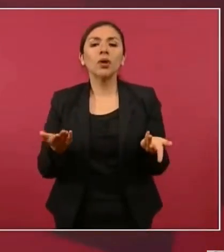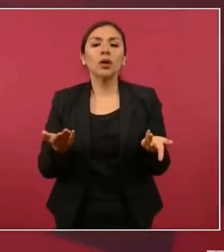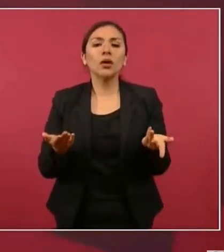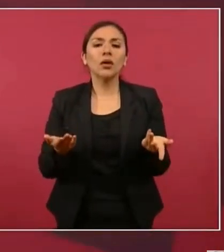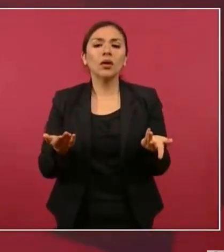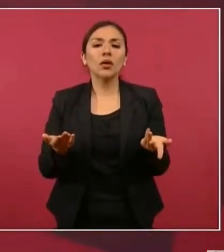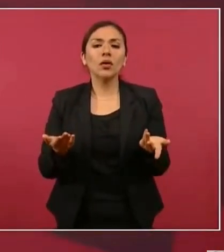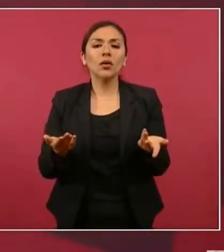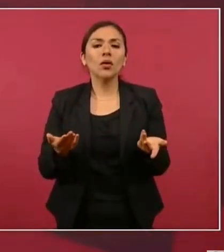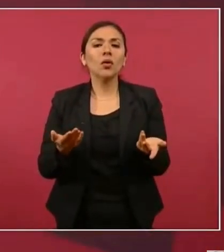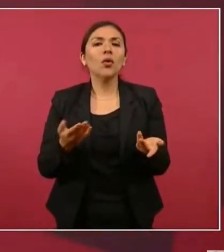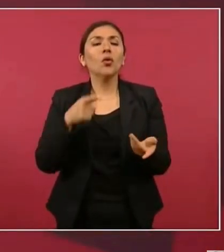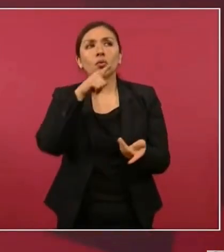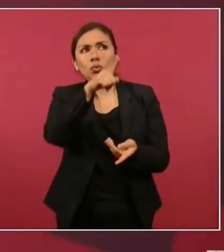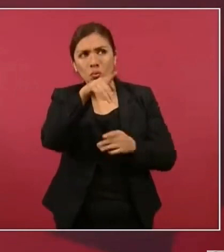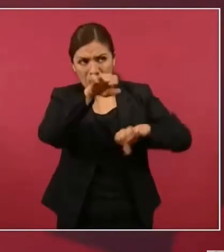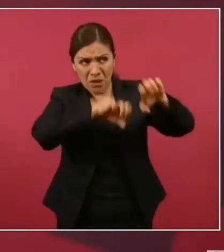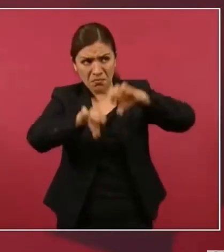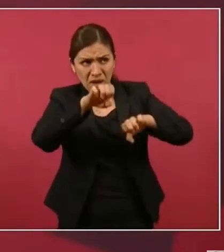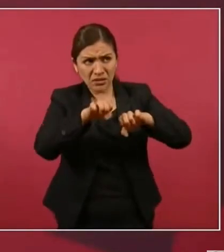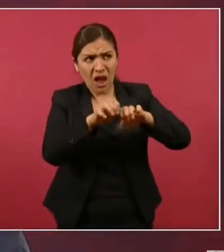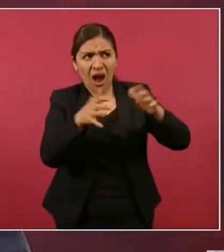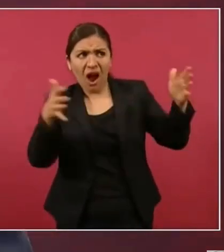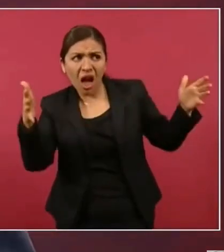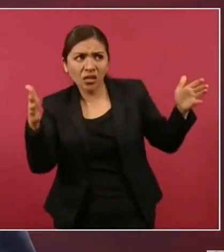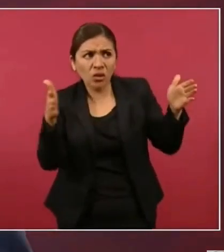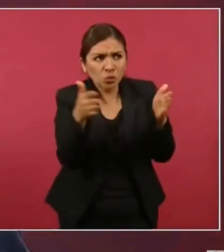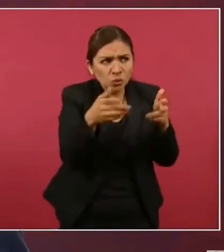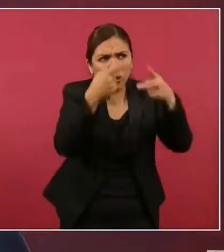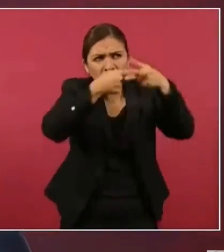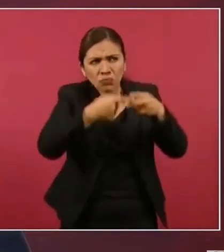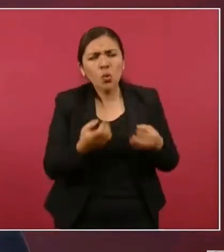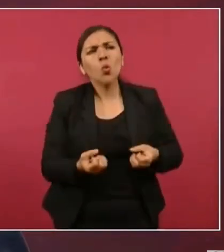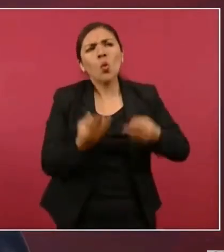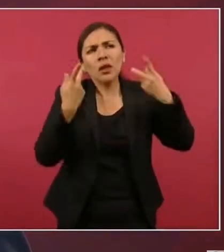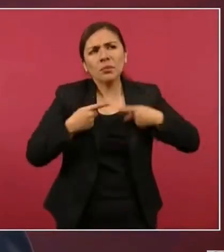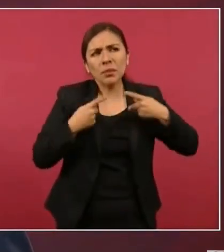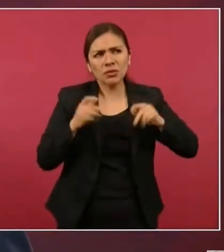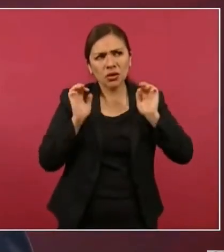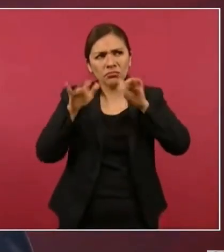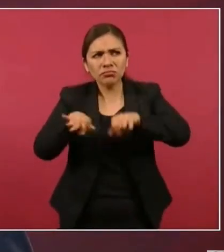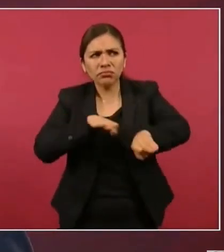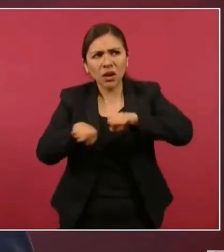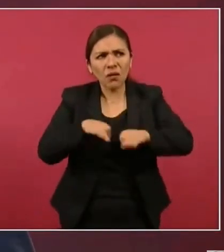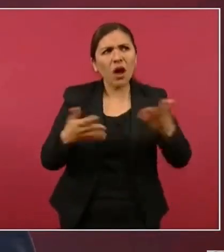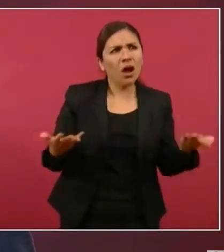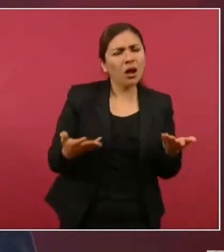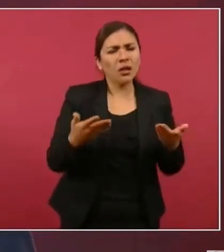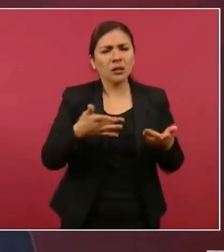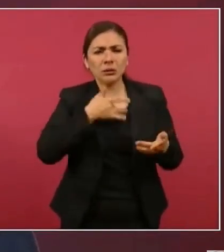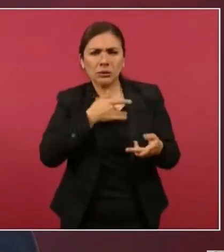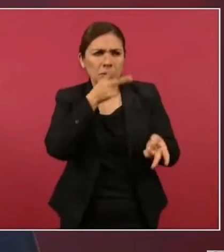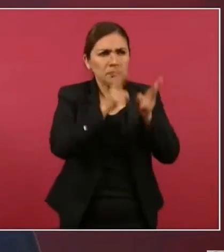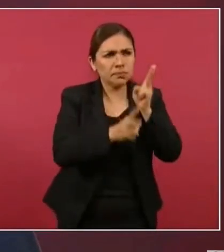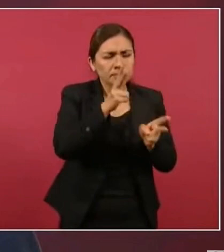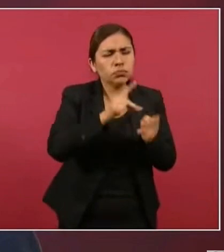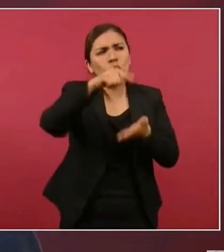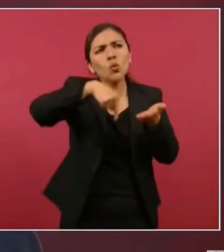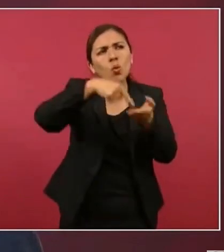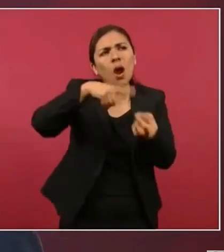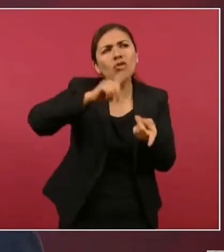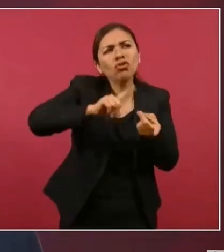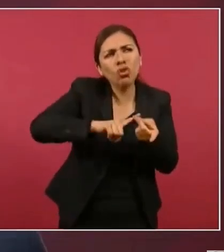qué dimensiones tiene la empresa, cuántos trabajadores, en qué sitios